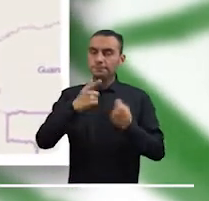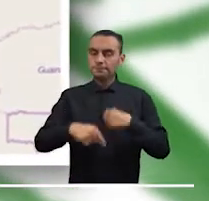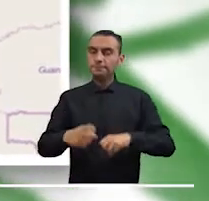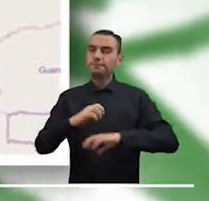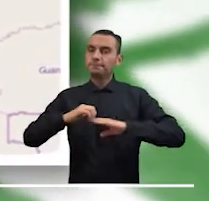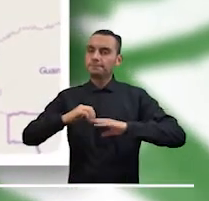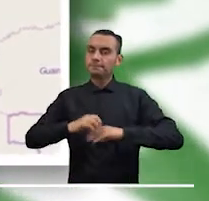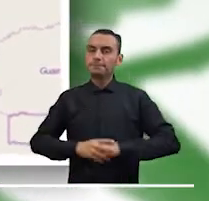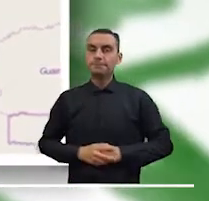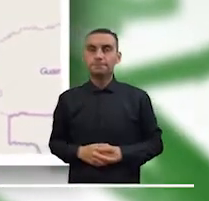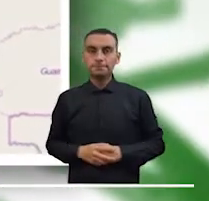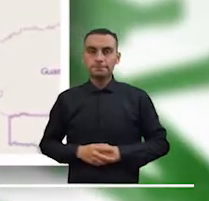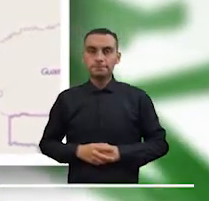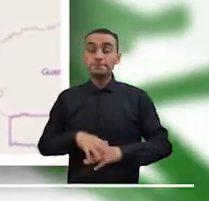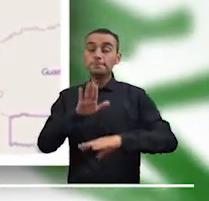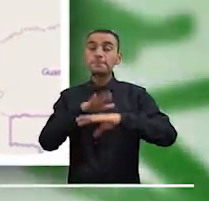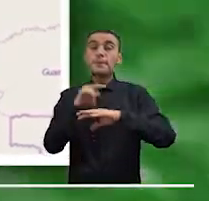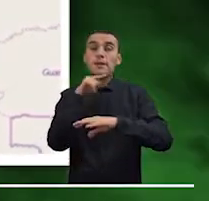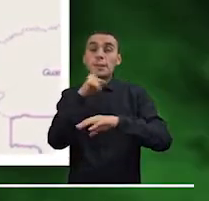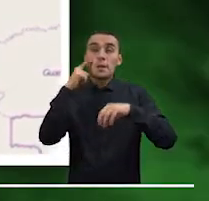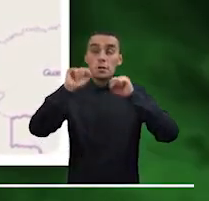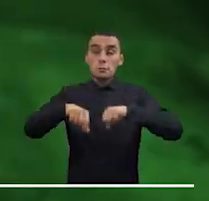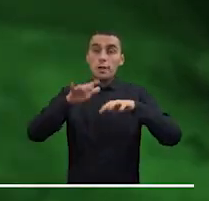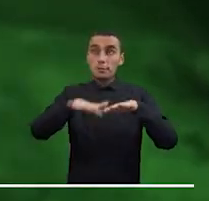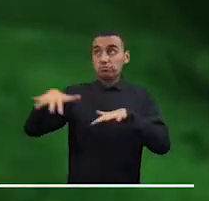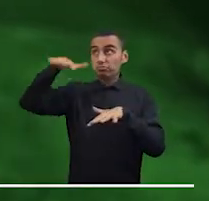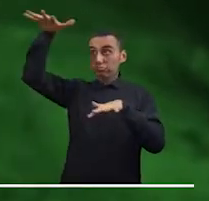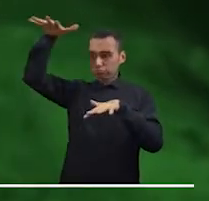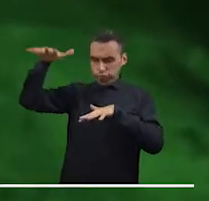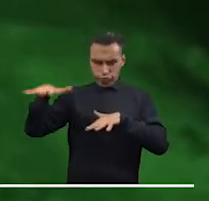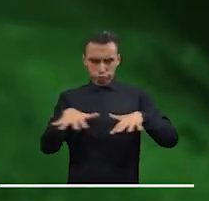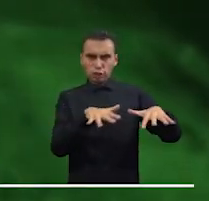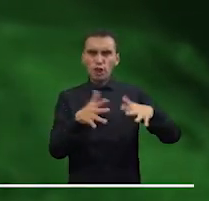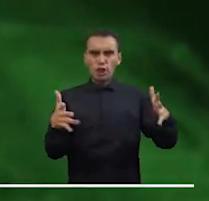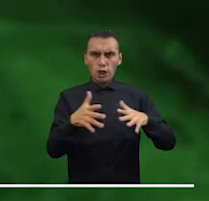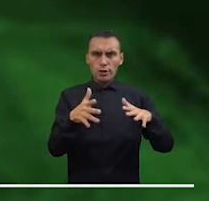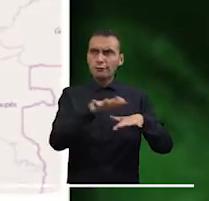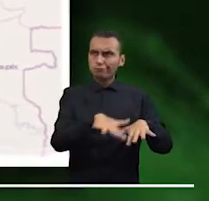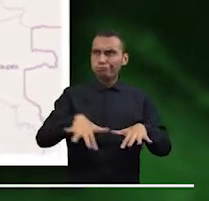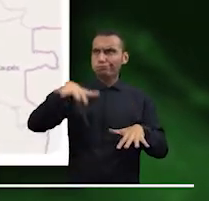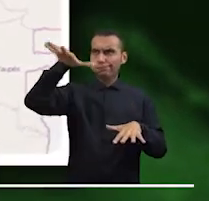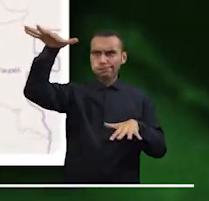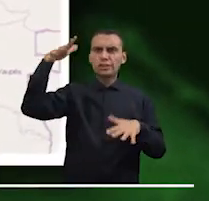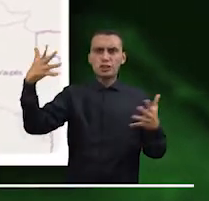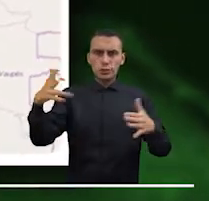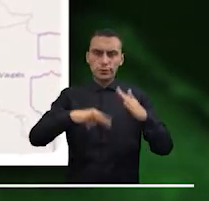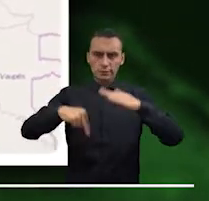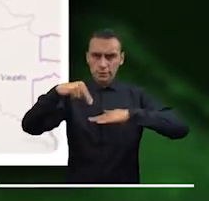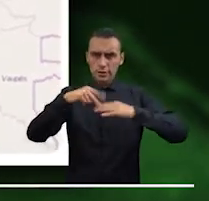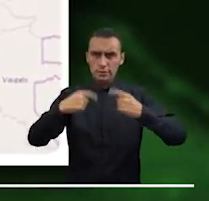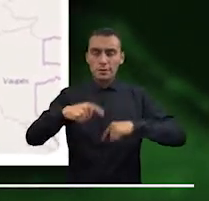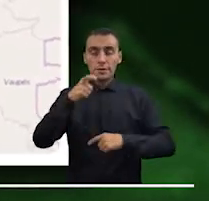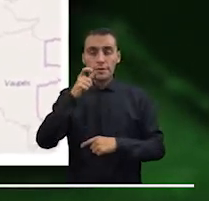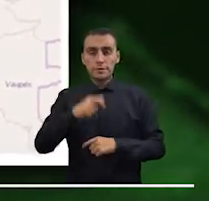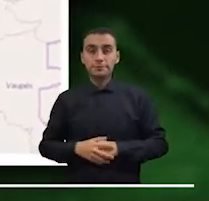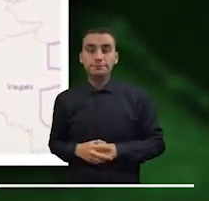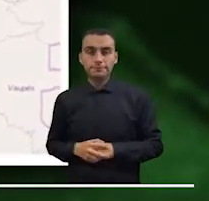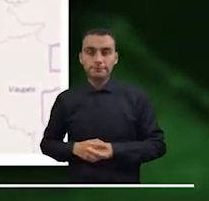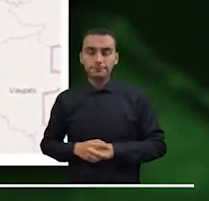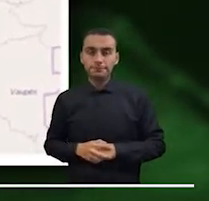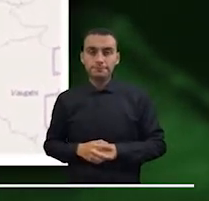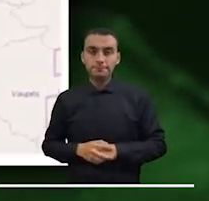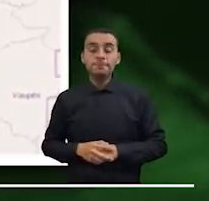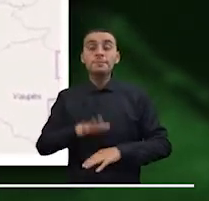Santanderes y Tolima. Alerta roja por probabilidad de deslizamientos de tierra en sectores de alta montaña, en